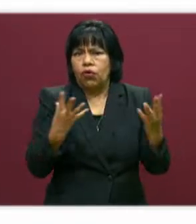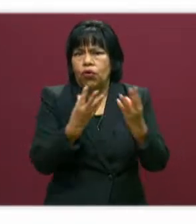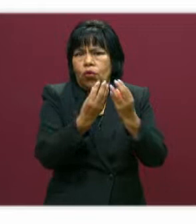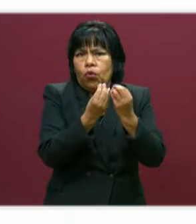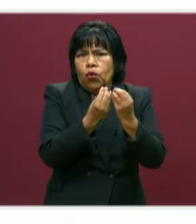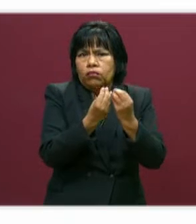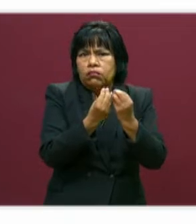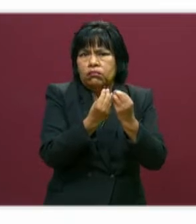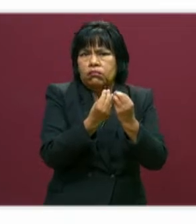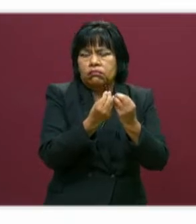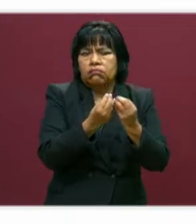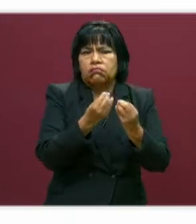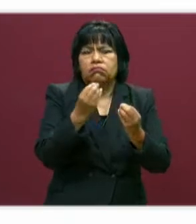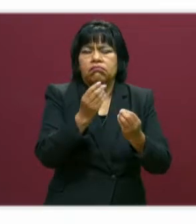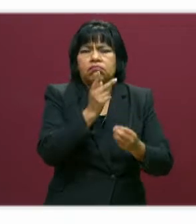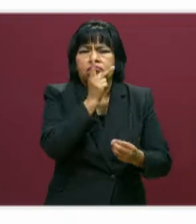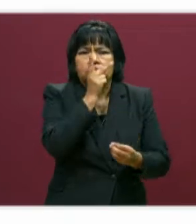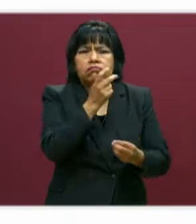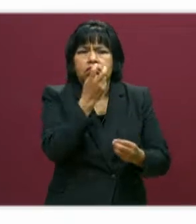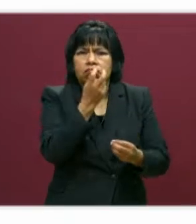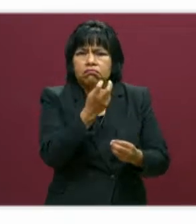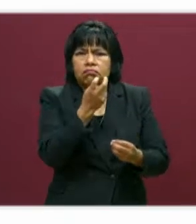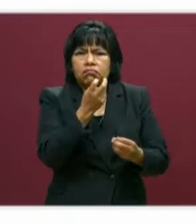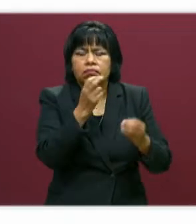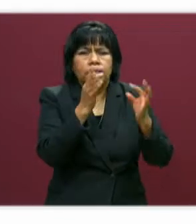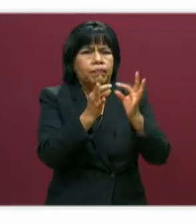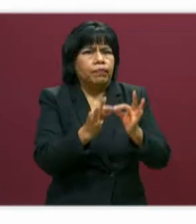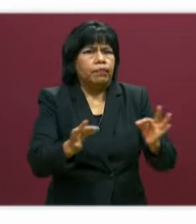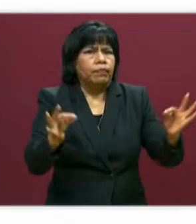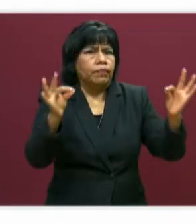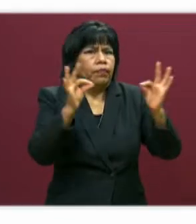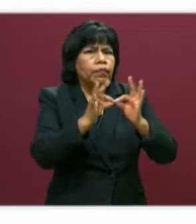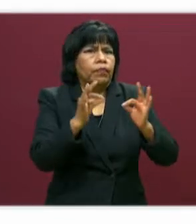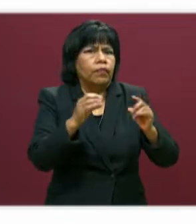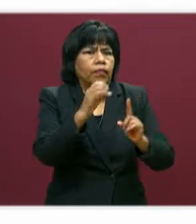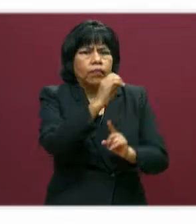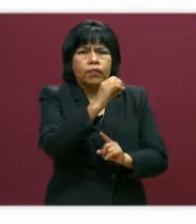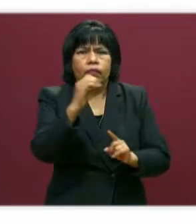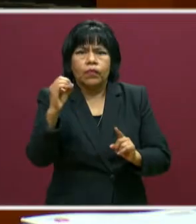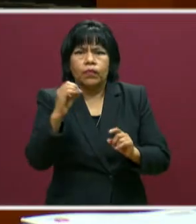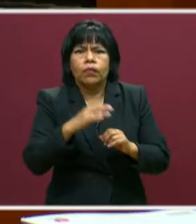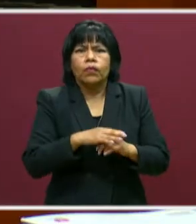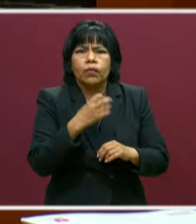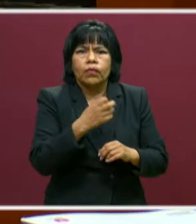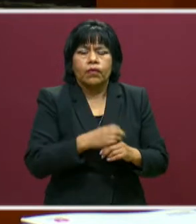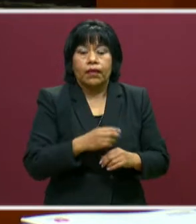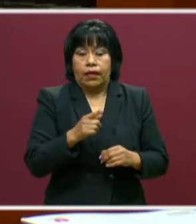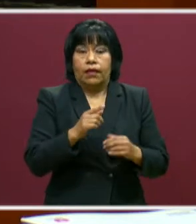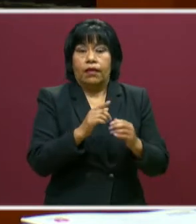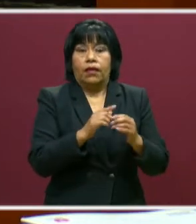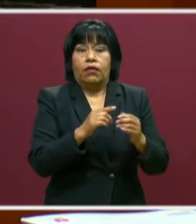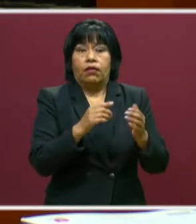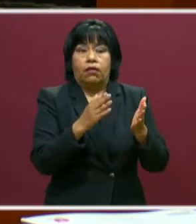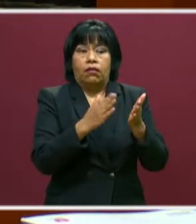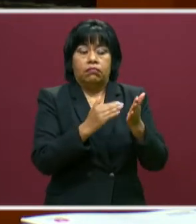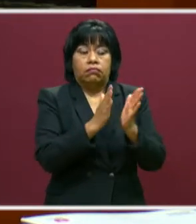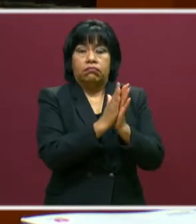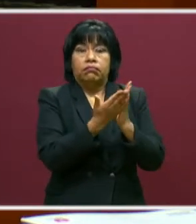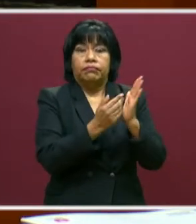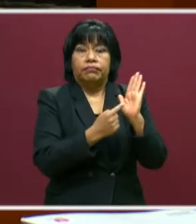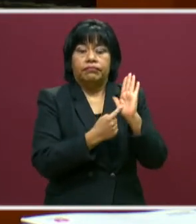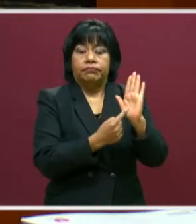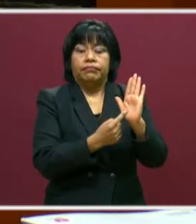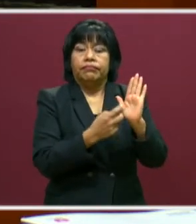repite esa palabra. Pero estos son los fundamentos. Esa es la estructura. Así es. Y aquí tengo el documento. Mira, te lo